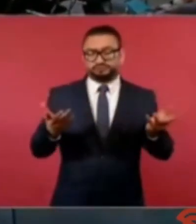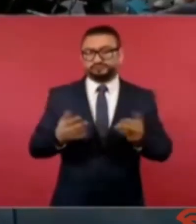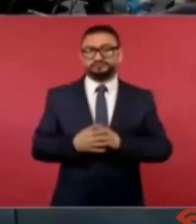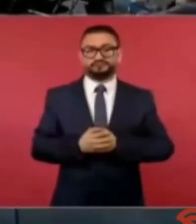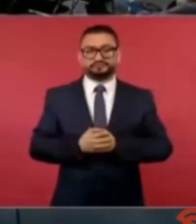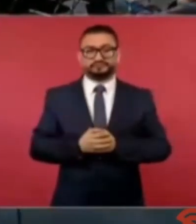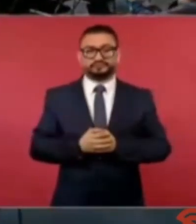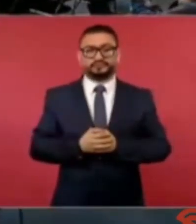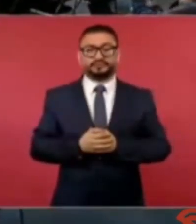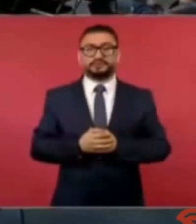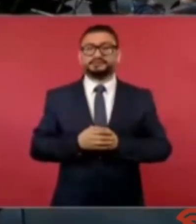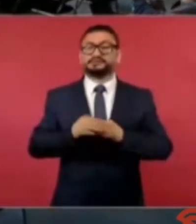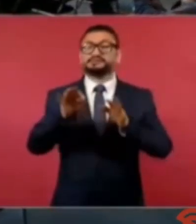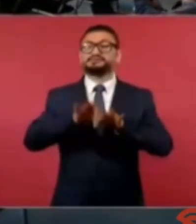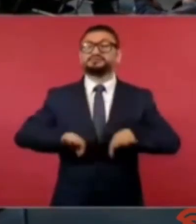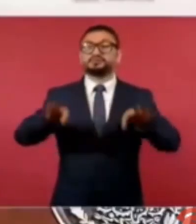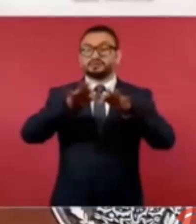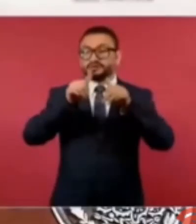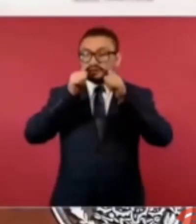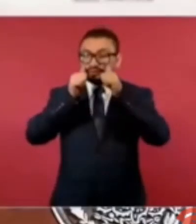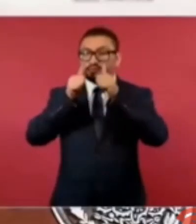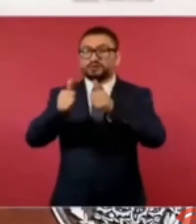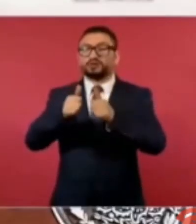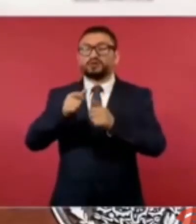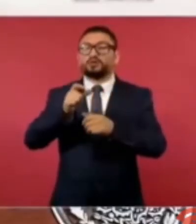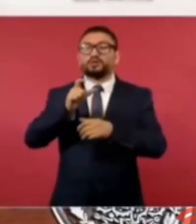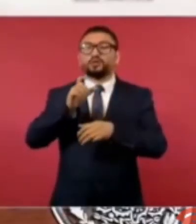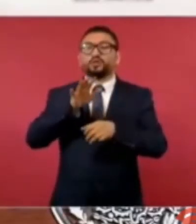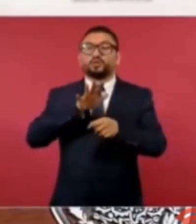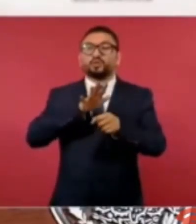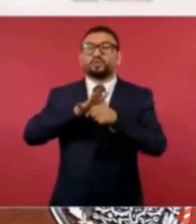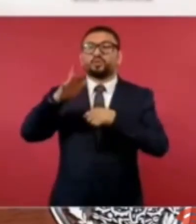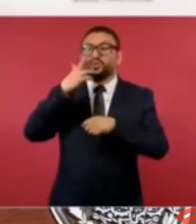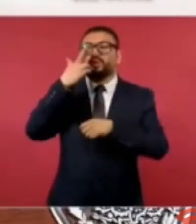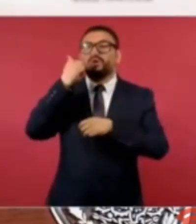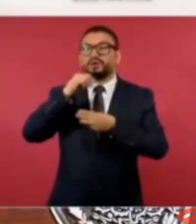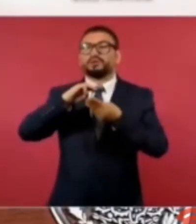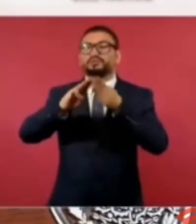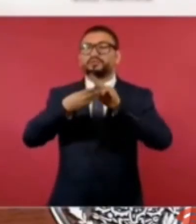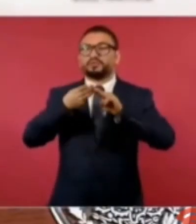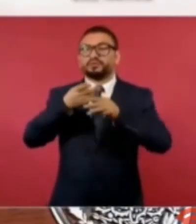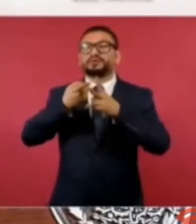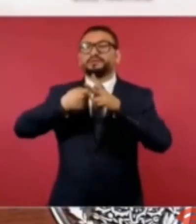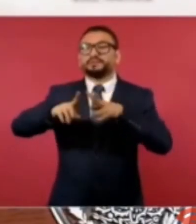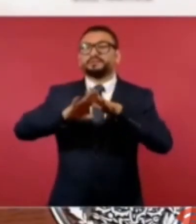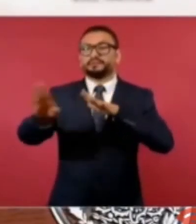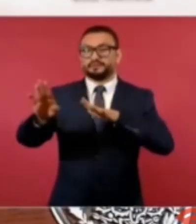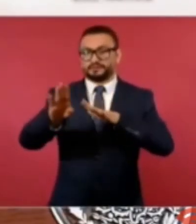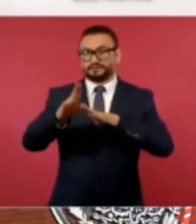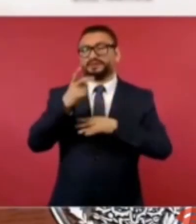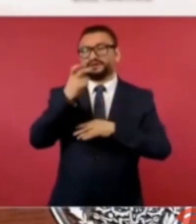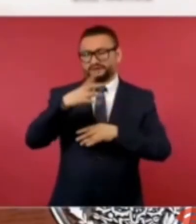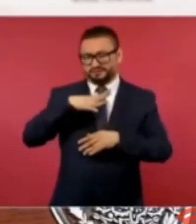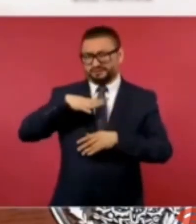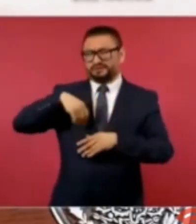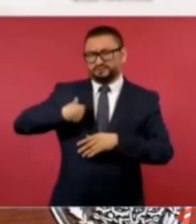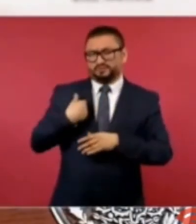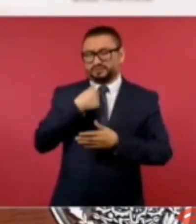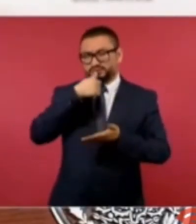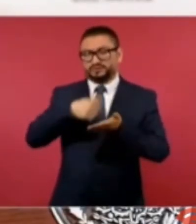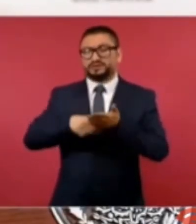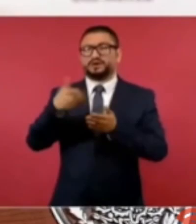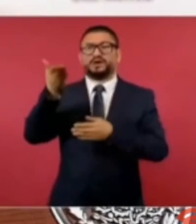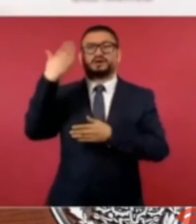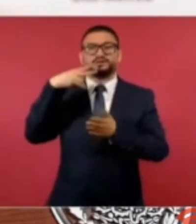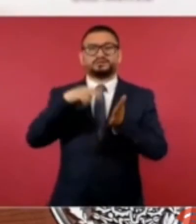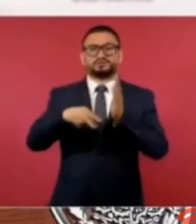sino que había que atender las causas ahí tengo la carta pero les estoy hablando de 2019